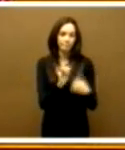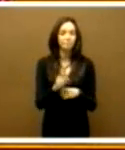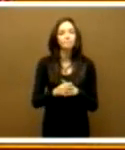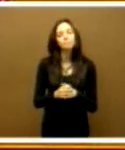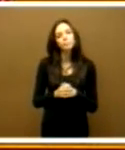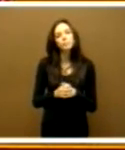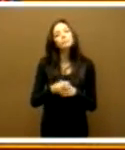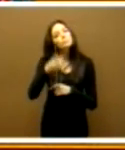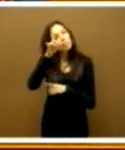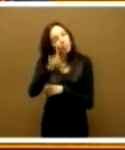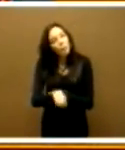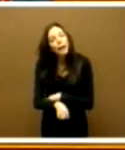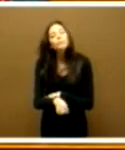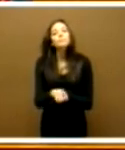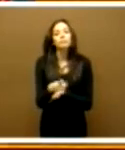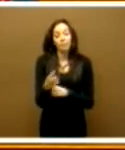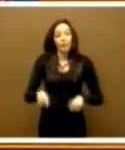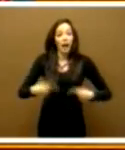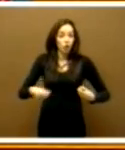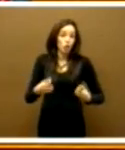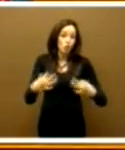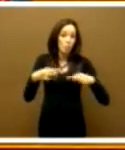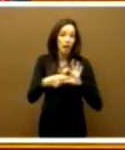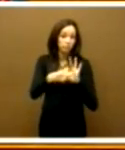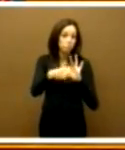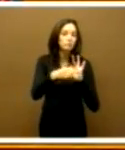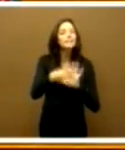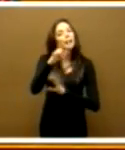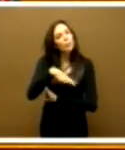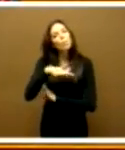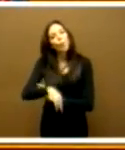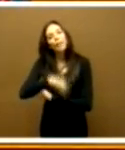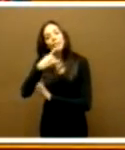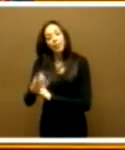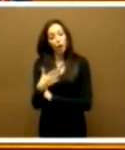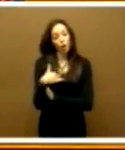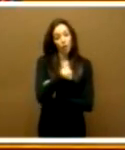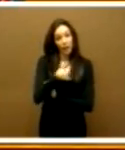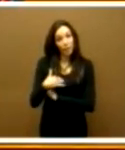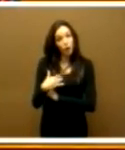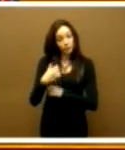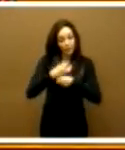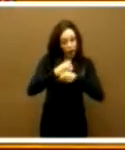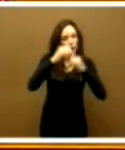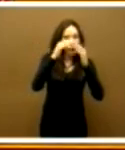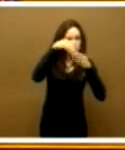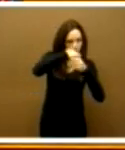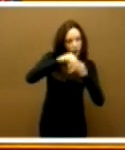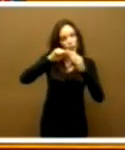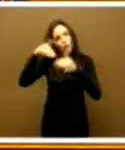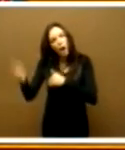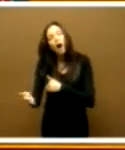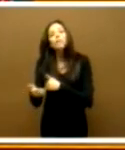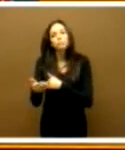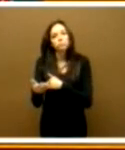misma manera que lleva implícitamente gastos, pues también podemos decir que la conciliación o que conciliar resulta